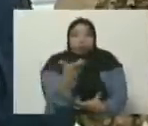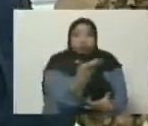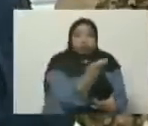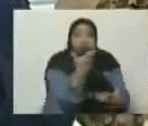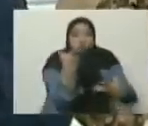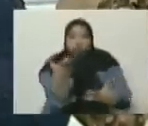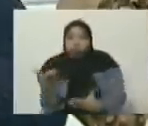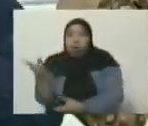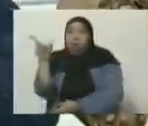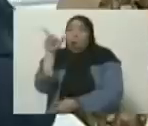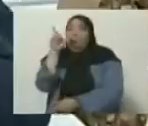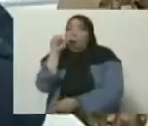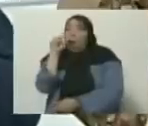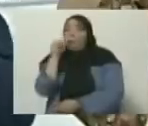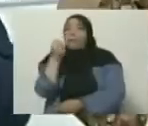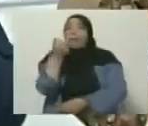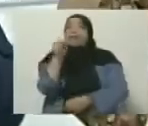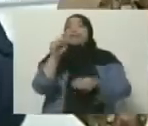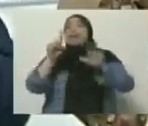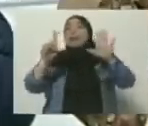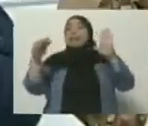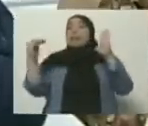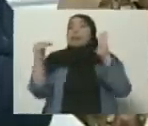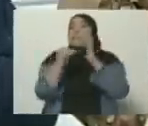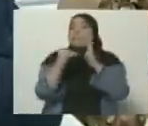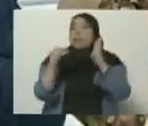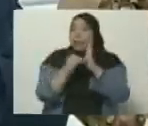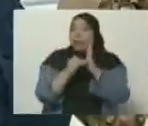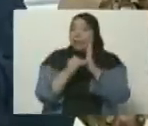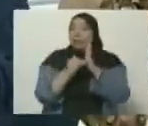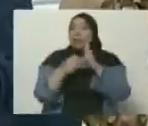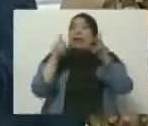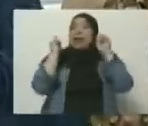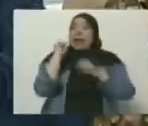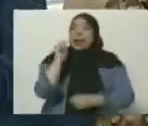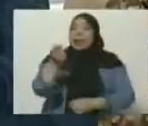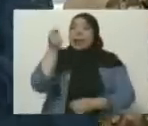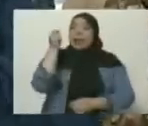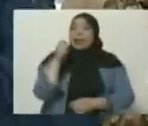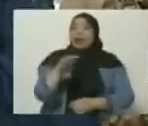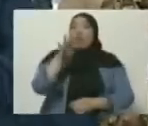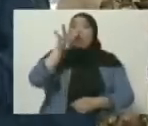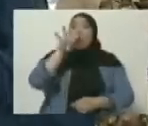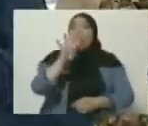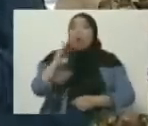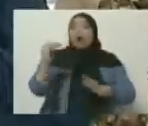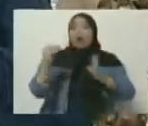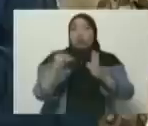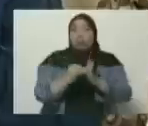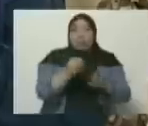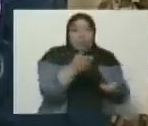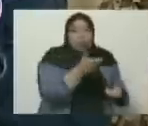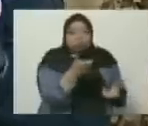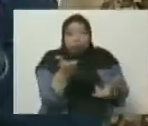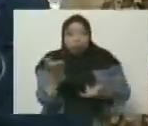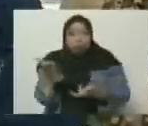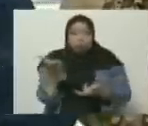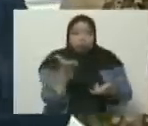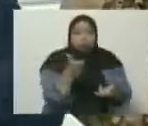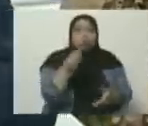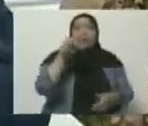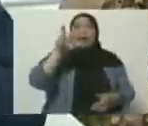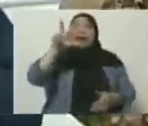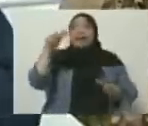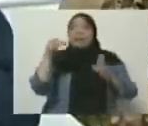mil hombres a nivel nacional. Estaremos involucrados directamente en la tarea 4 mil funcionarios bomberiles y 3 mil